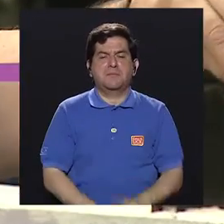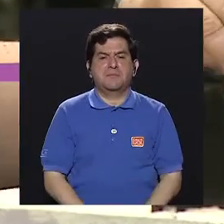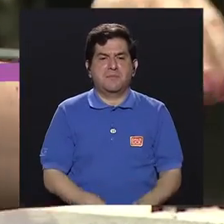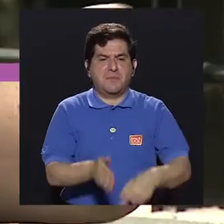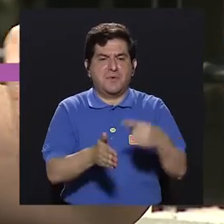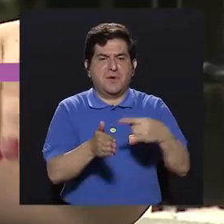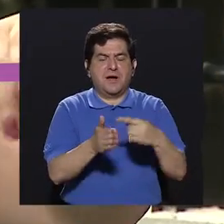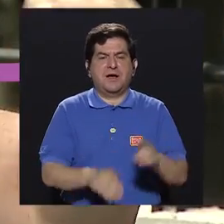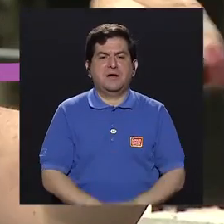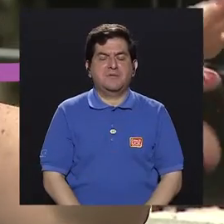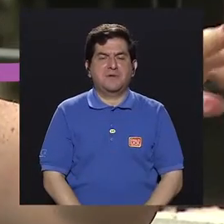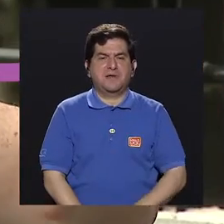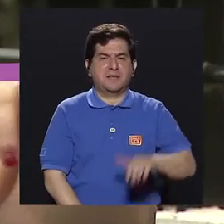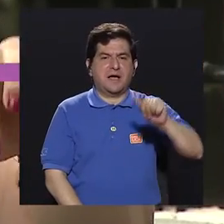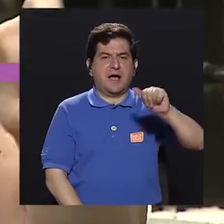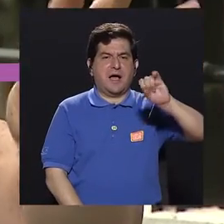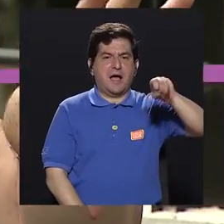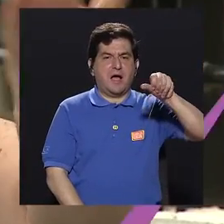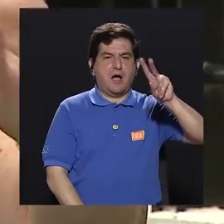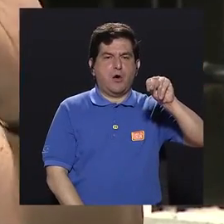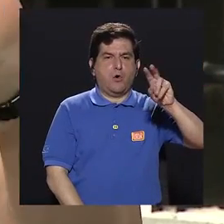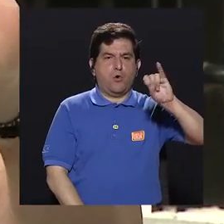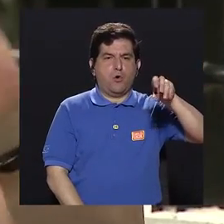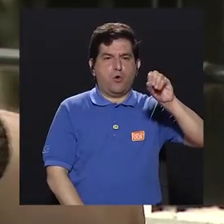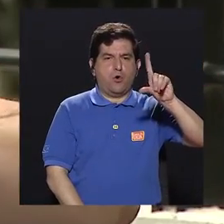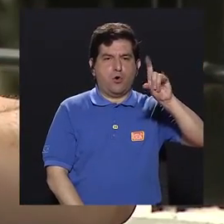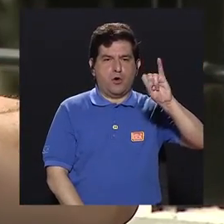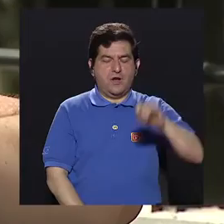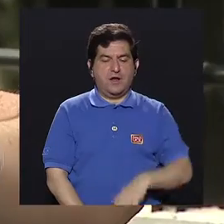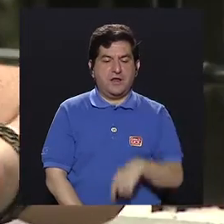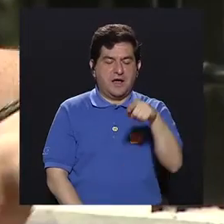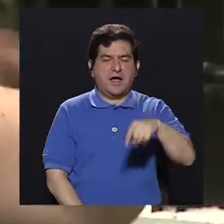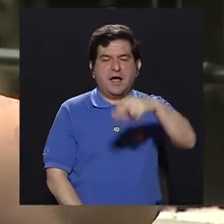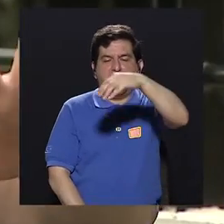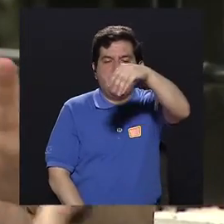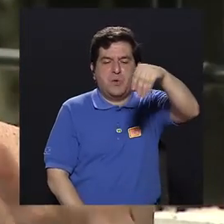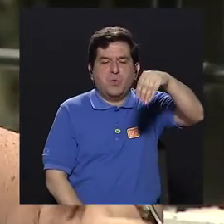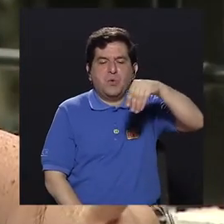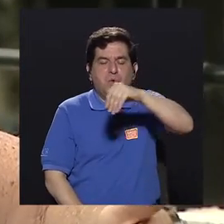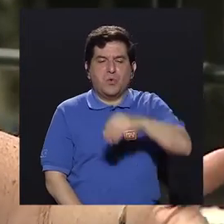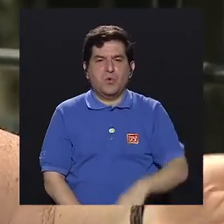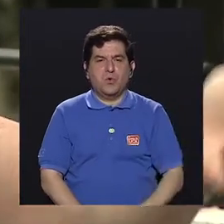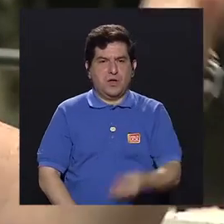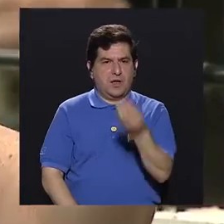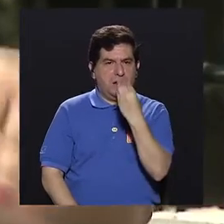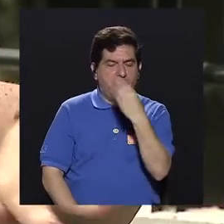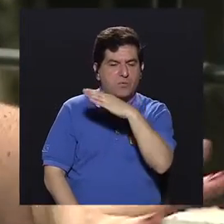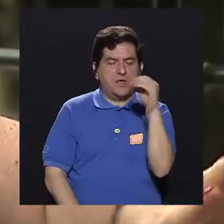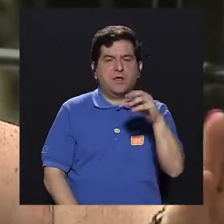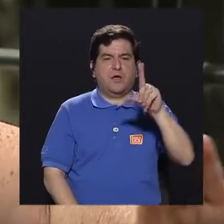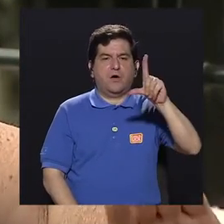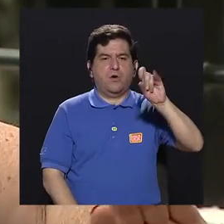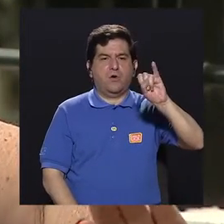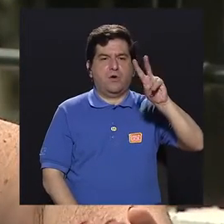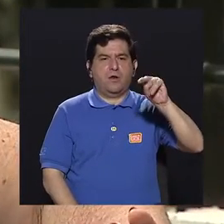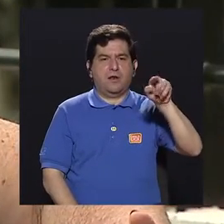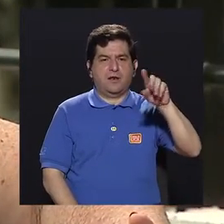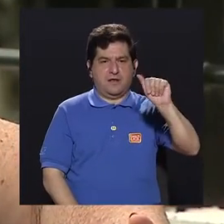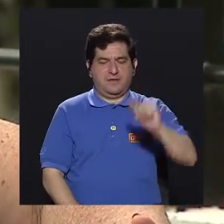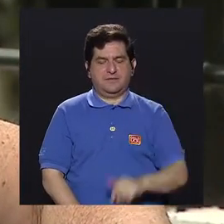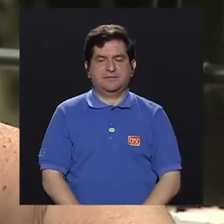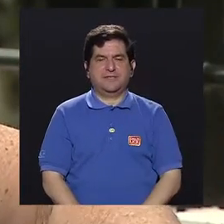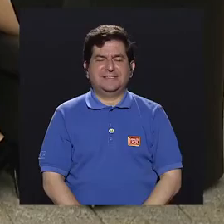rociamos el ajonjolí encima de la comida, ¿verdad? Por ejemplo, o linaza también, o las incorporamos a panes